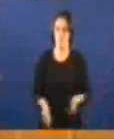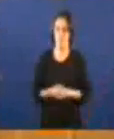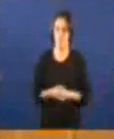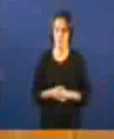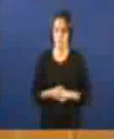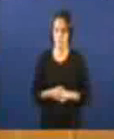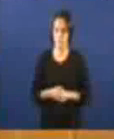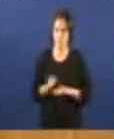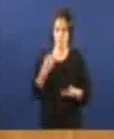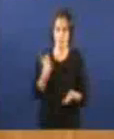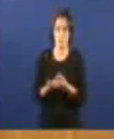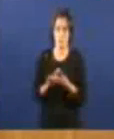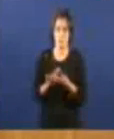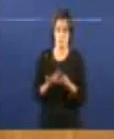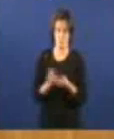Esta é a realidade.